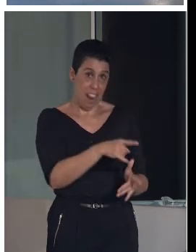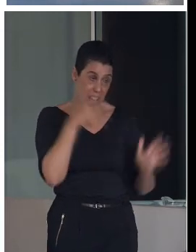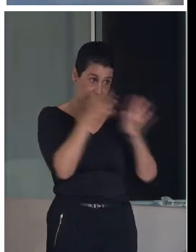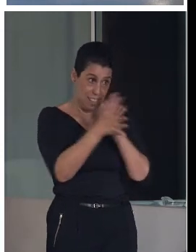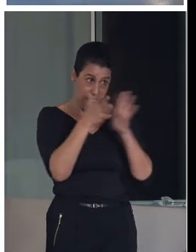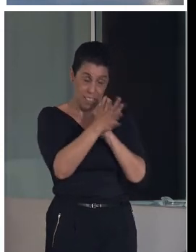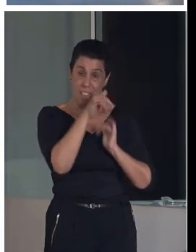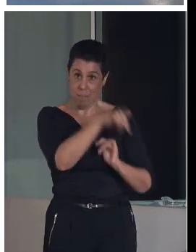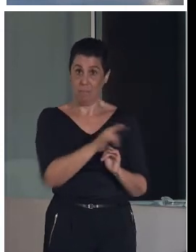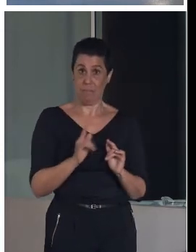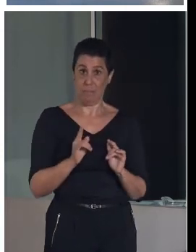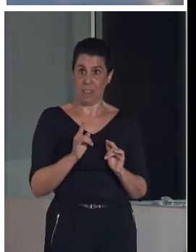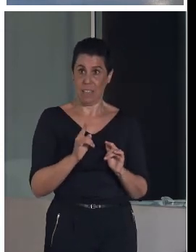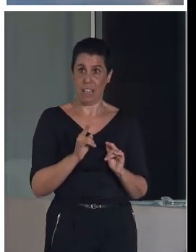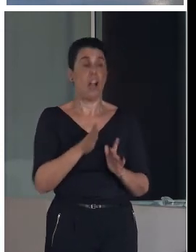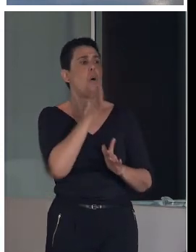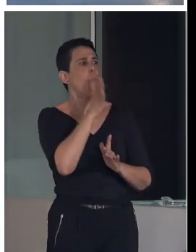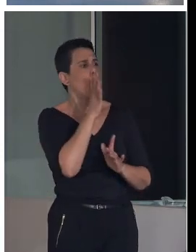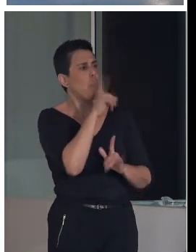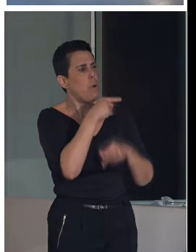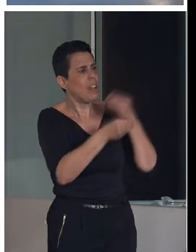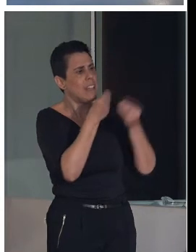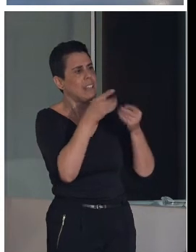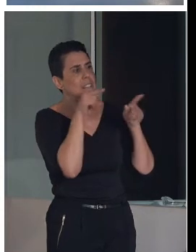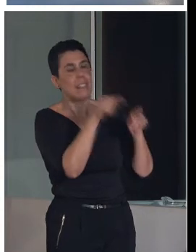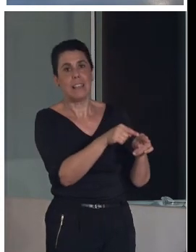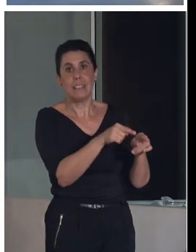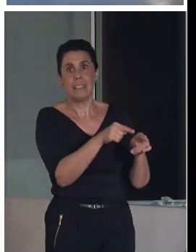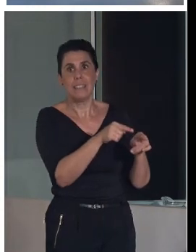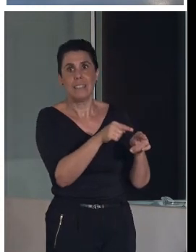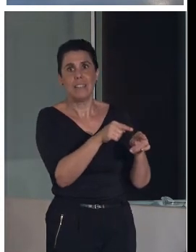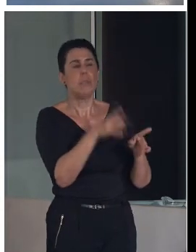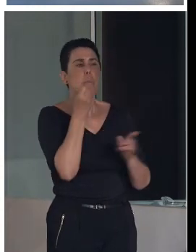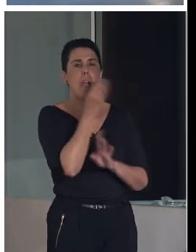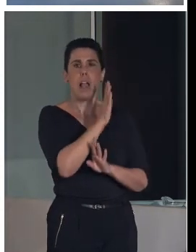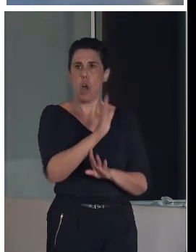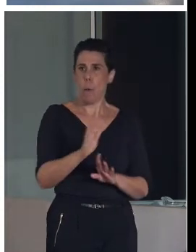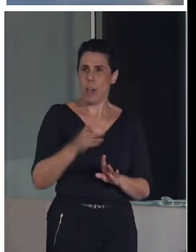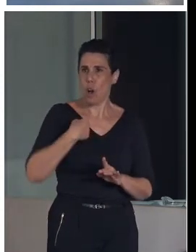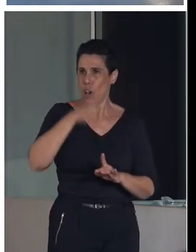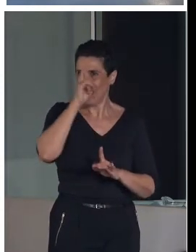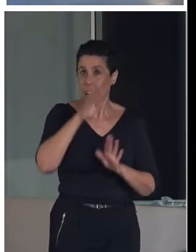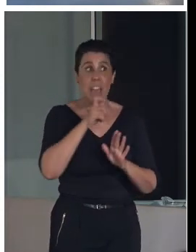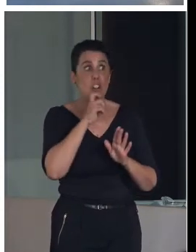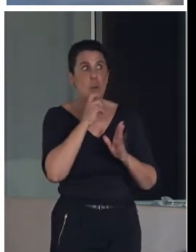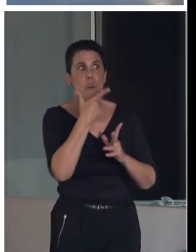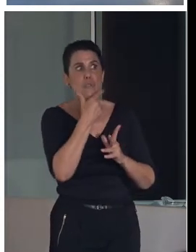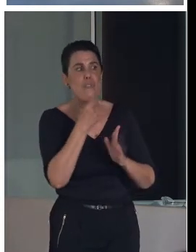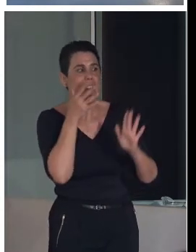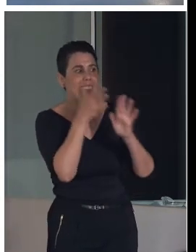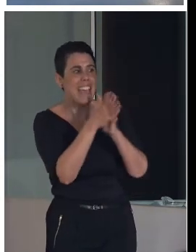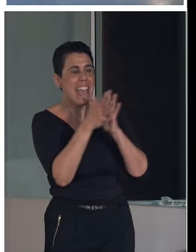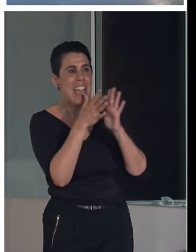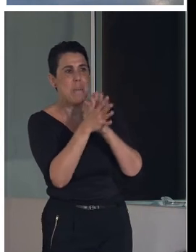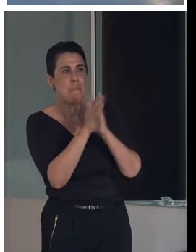explicación está en saber explicar de una manera cercana la